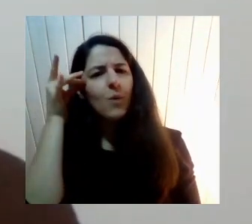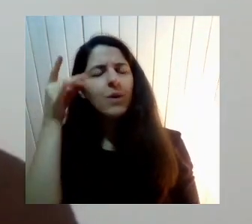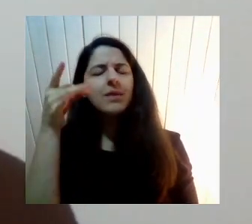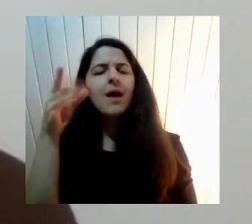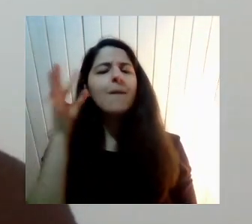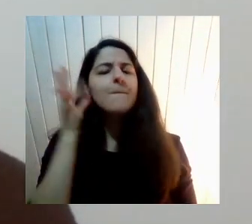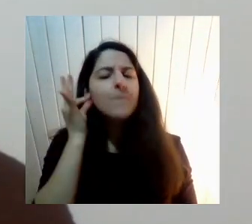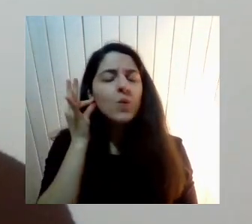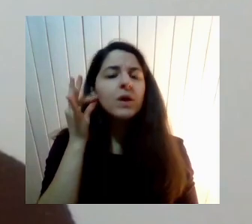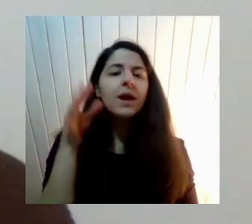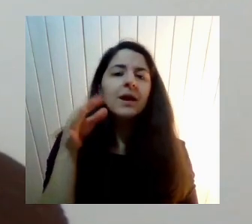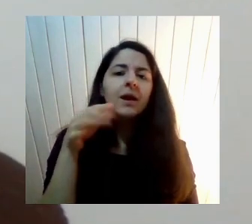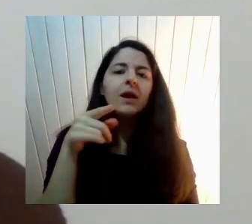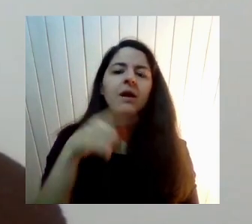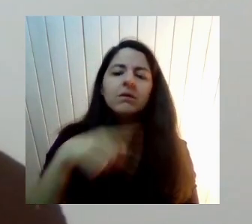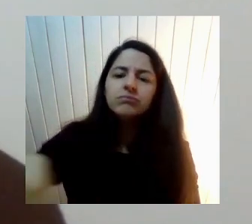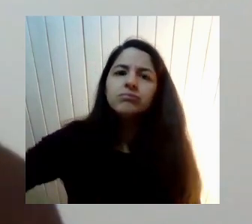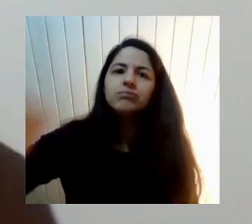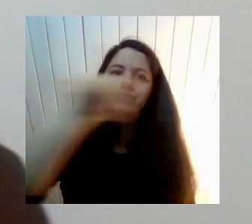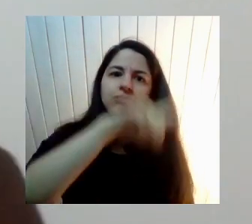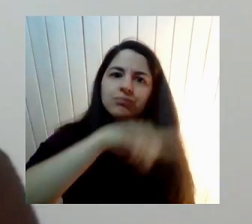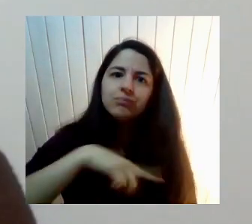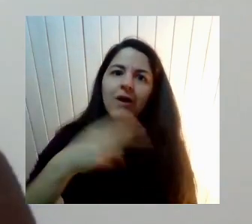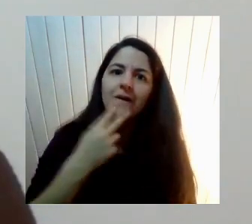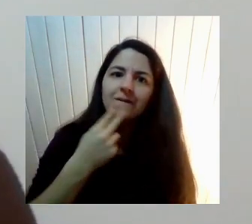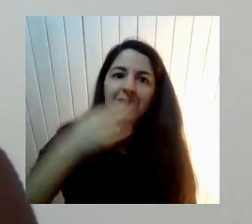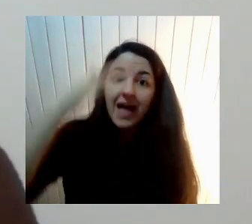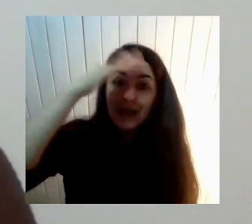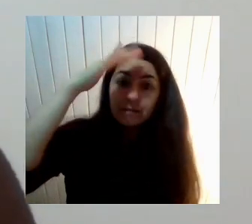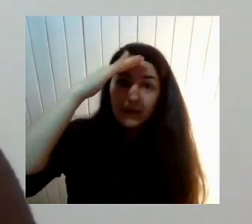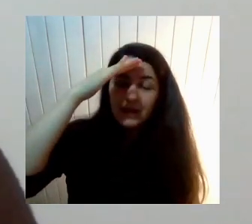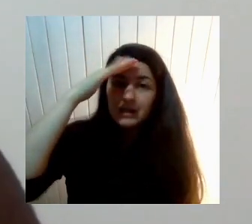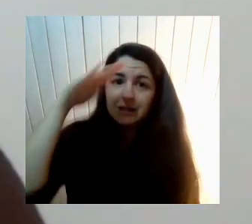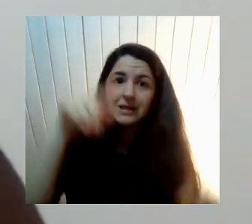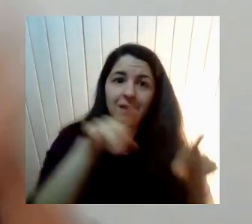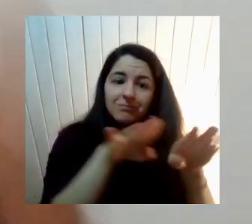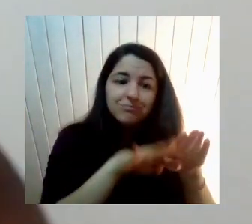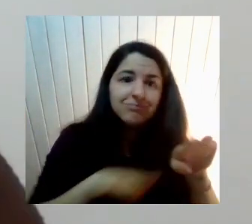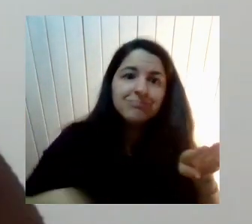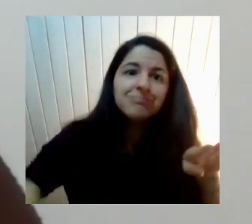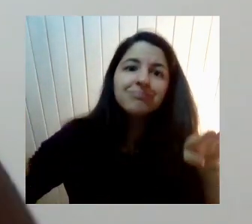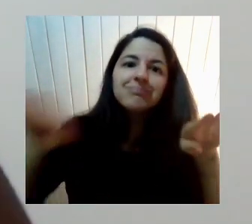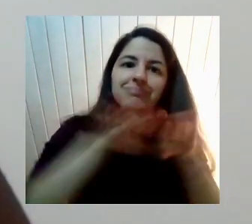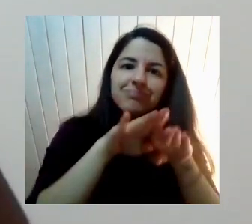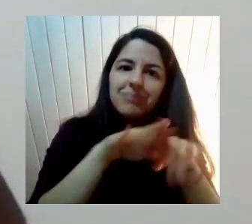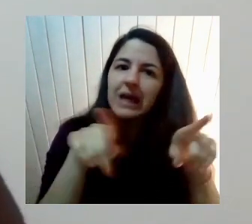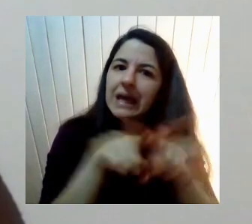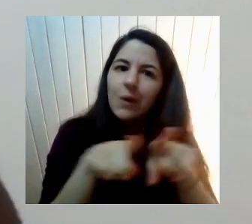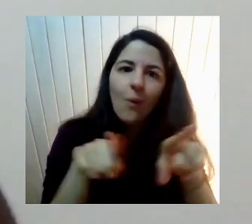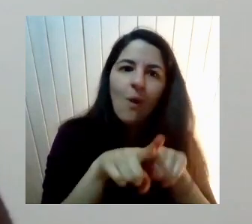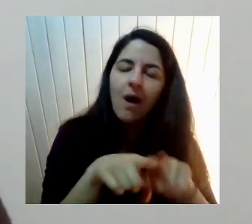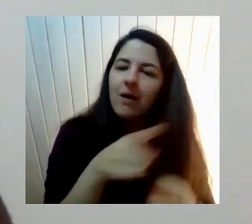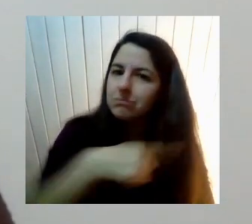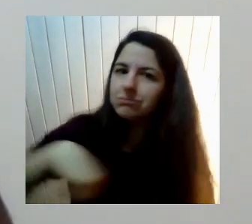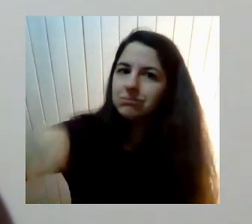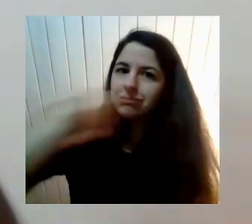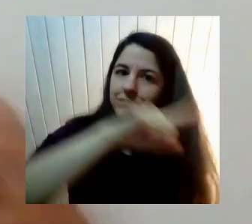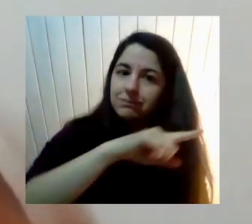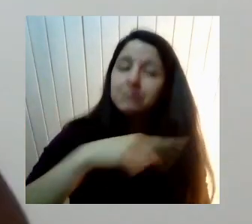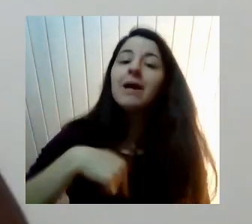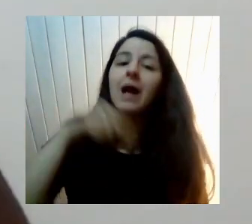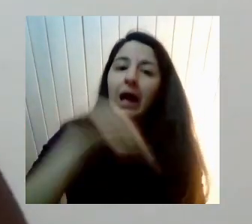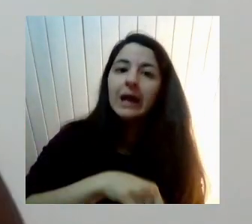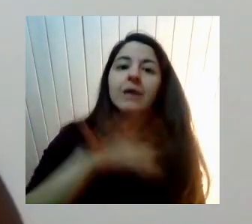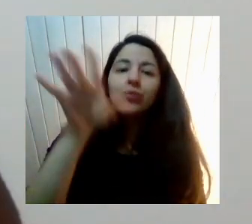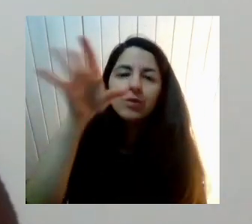vivir las mujeres Las diferencias sexuales En torno A la violencia machista Y ahí Hay una constatación Importante Y hay otro